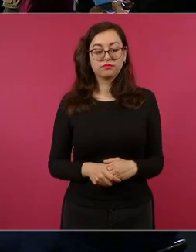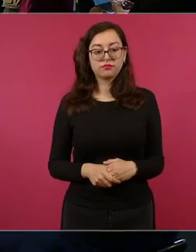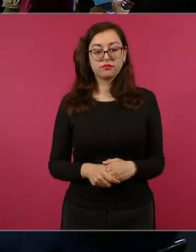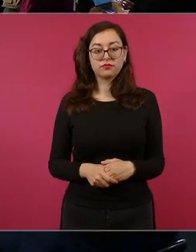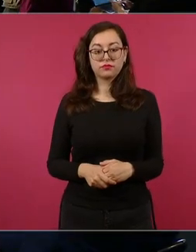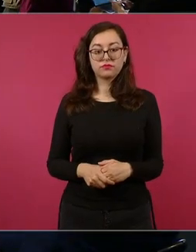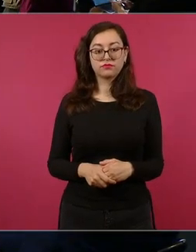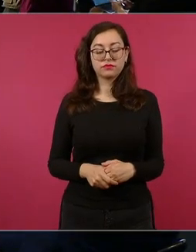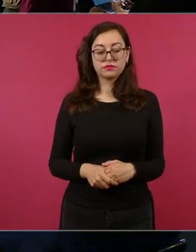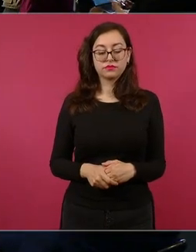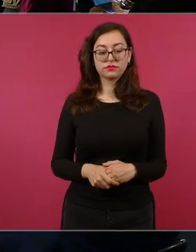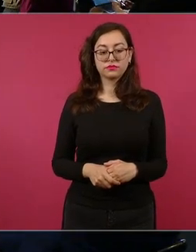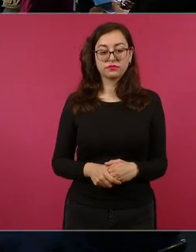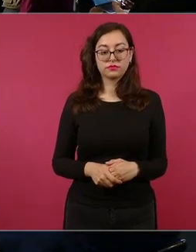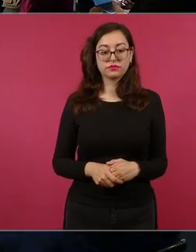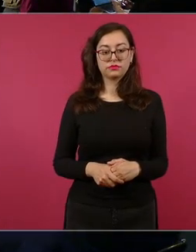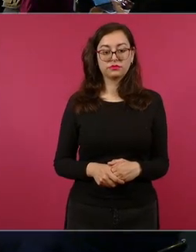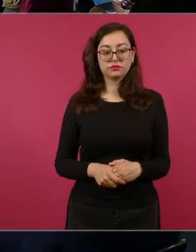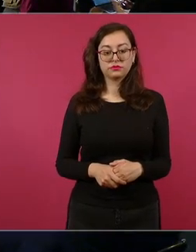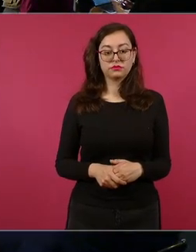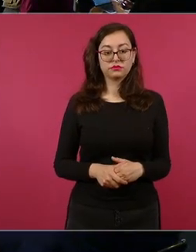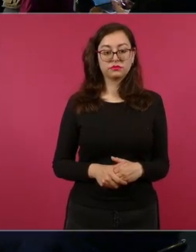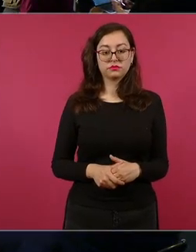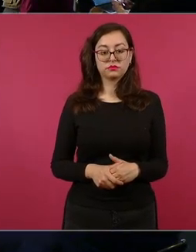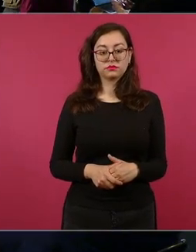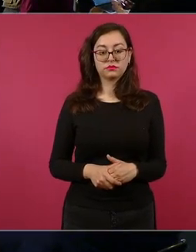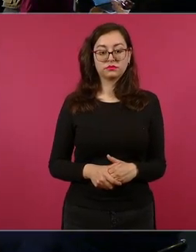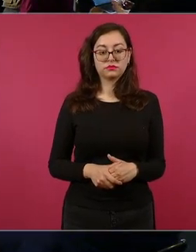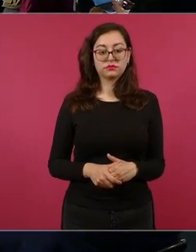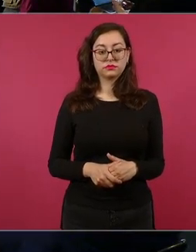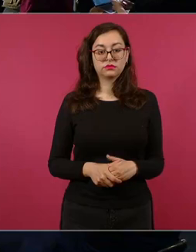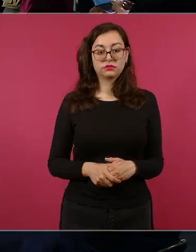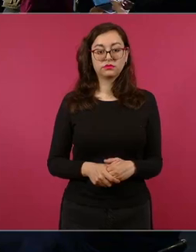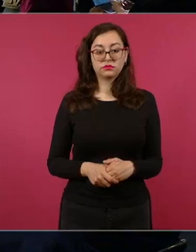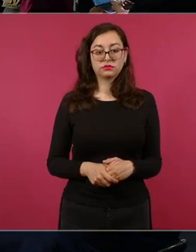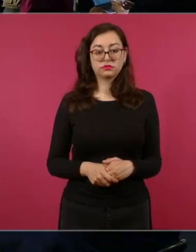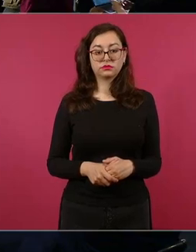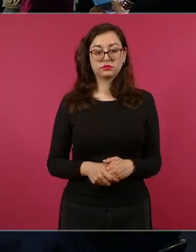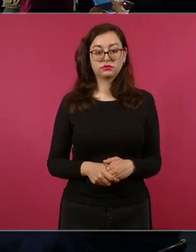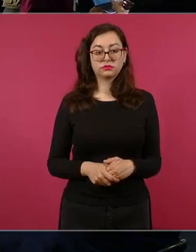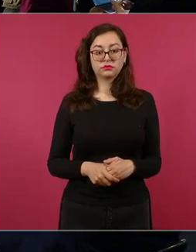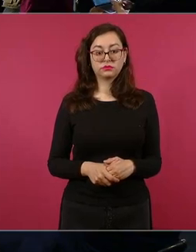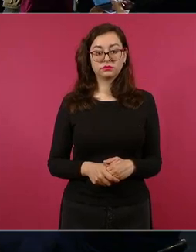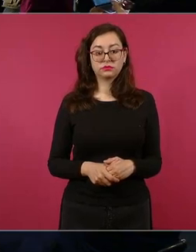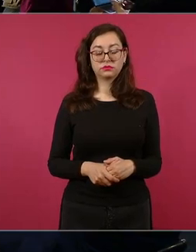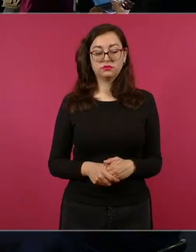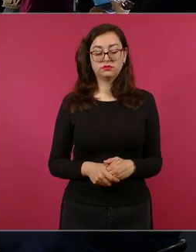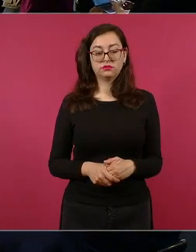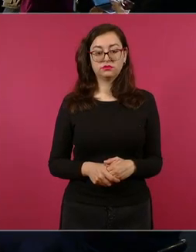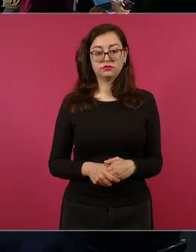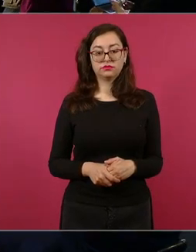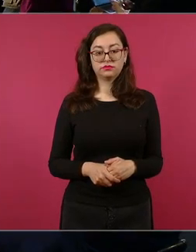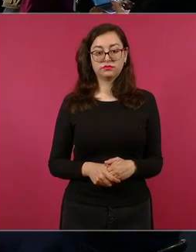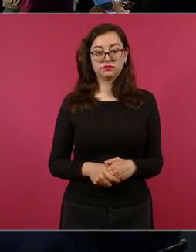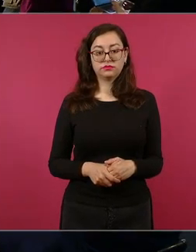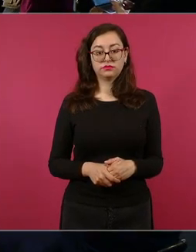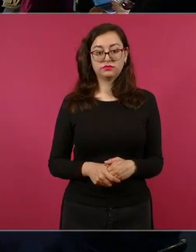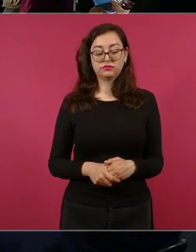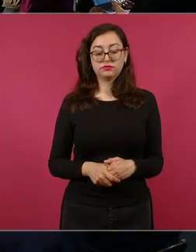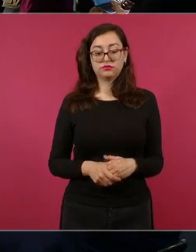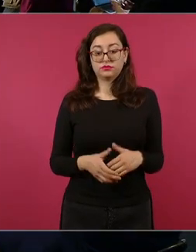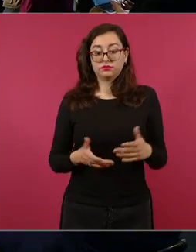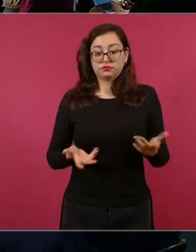porque se dan las las cifras y a veces no se